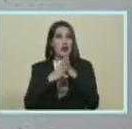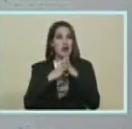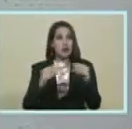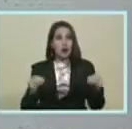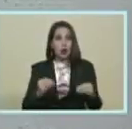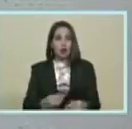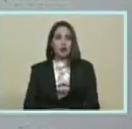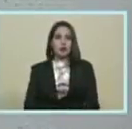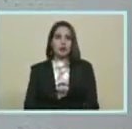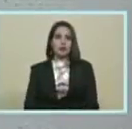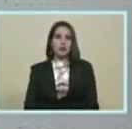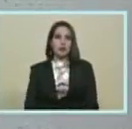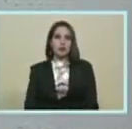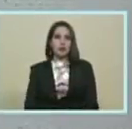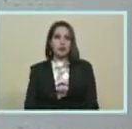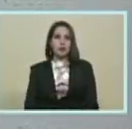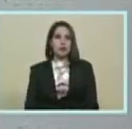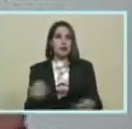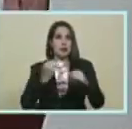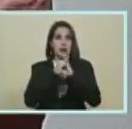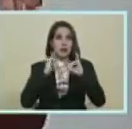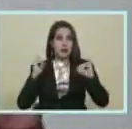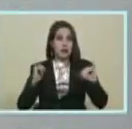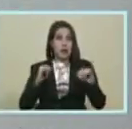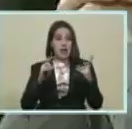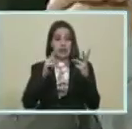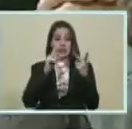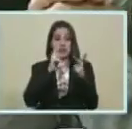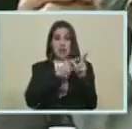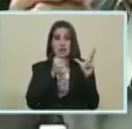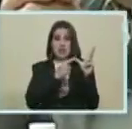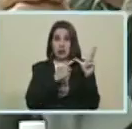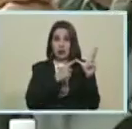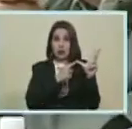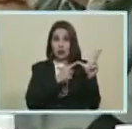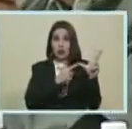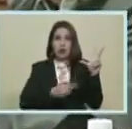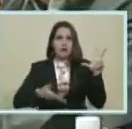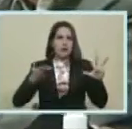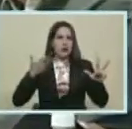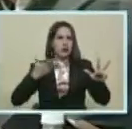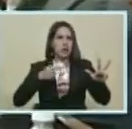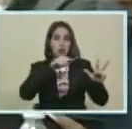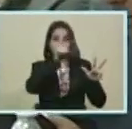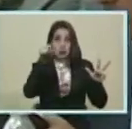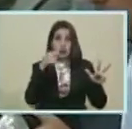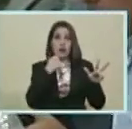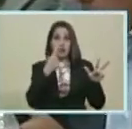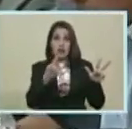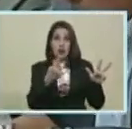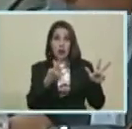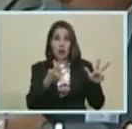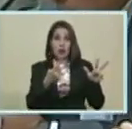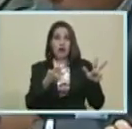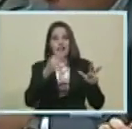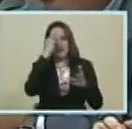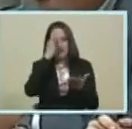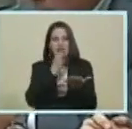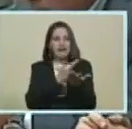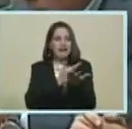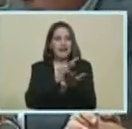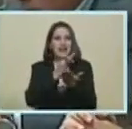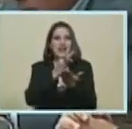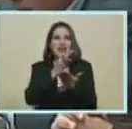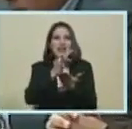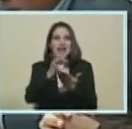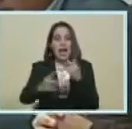Productivas Y finalmente Presidente El tercer elemento Fundamental Usted lo acaba de decir El fiel cumplimiento De la